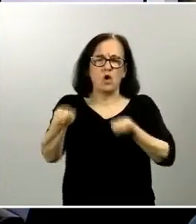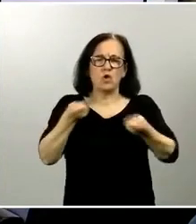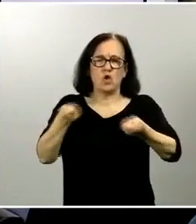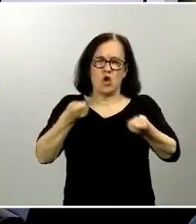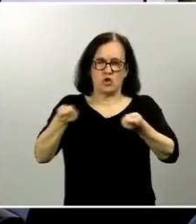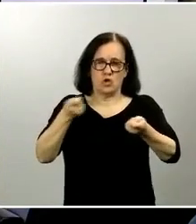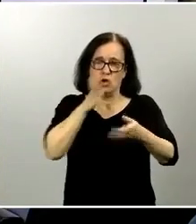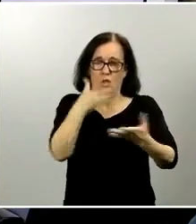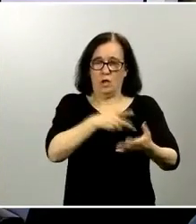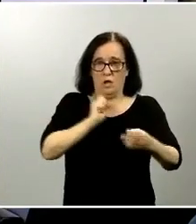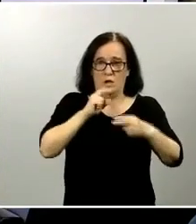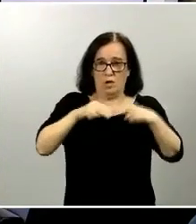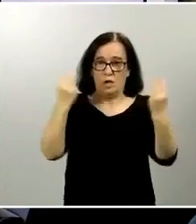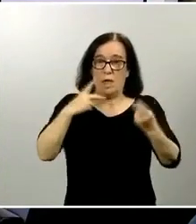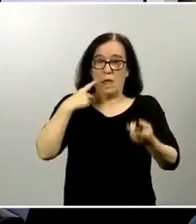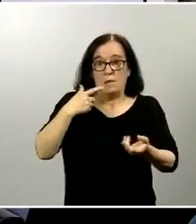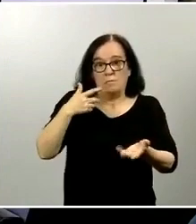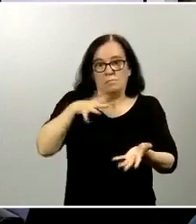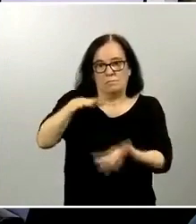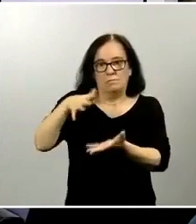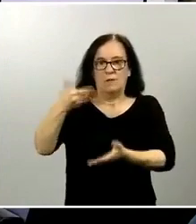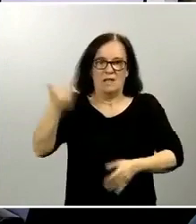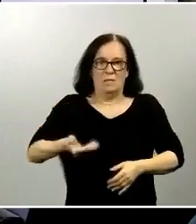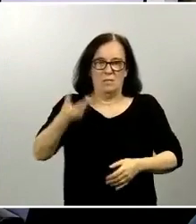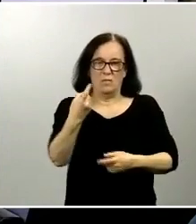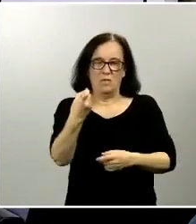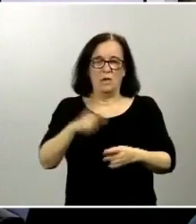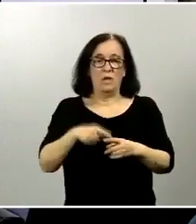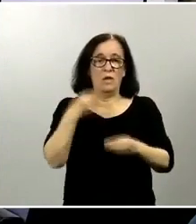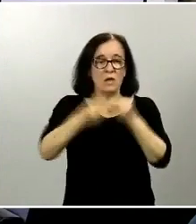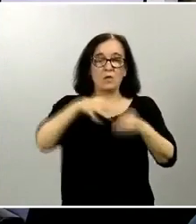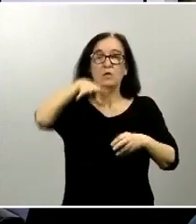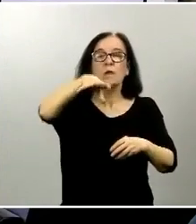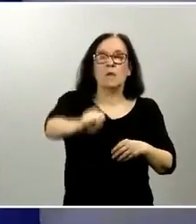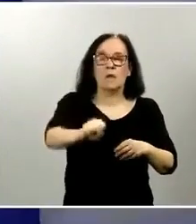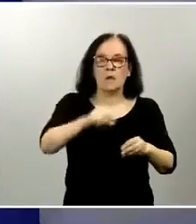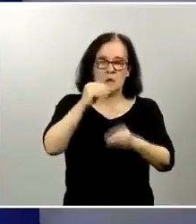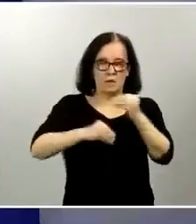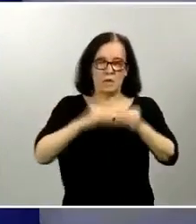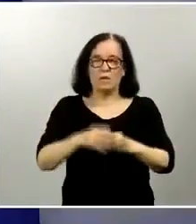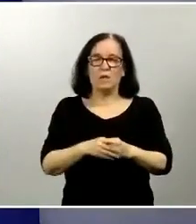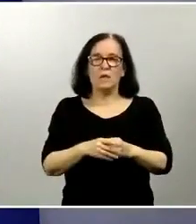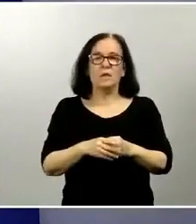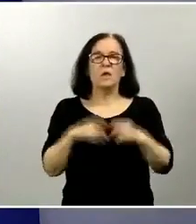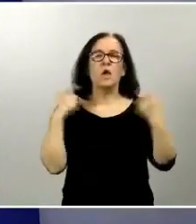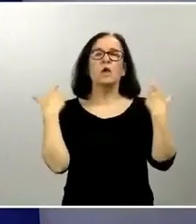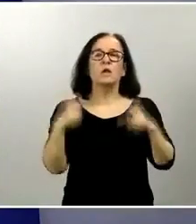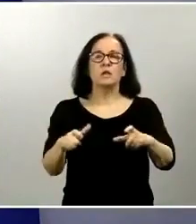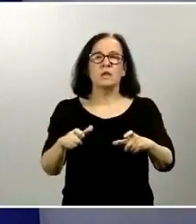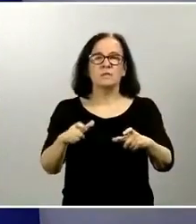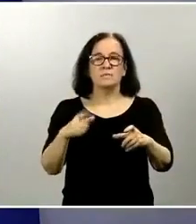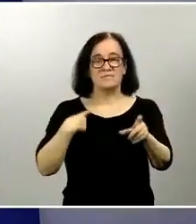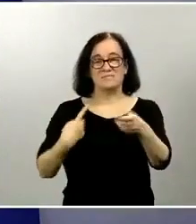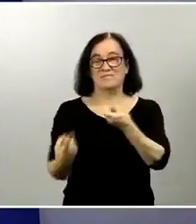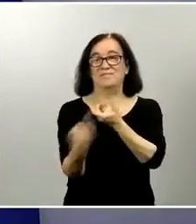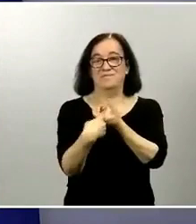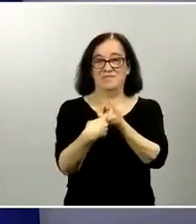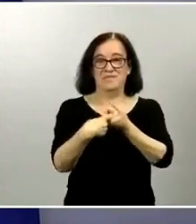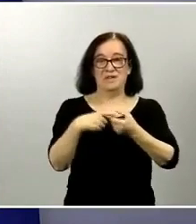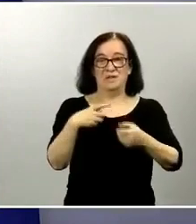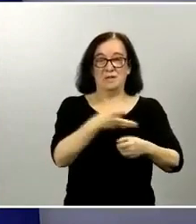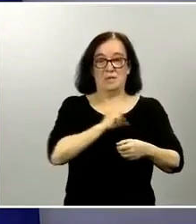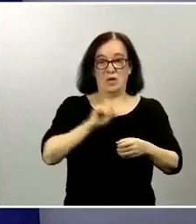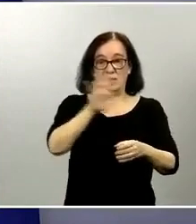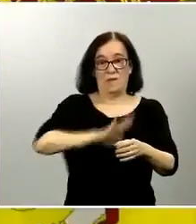de mercancía esencial bueno esto es una intervención que ha realizado la unidad adscrita de policía nacional en la junta